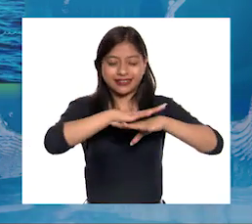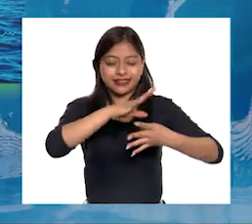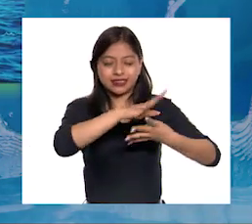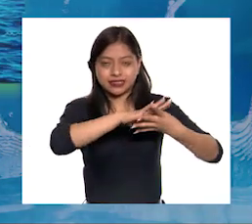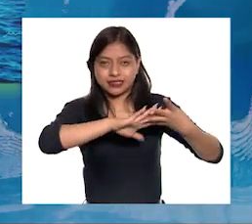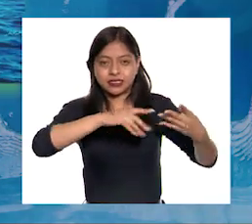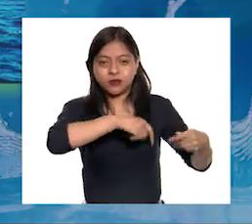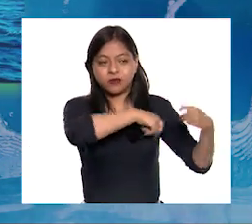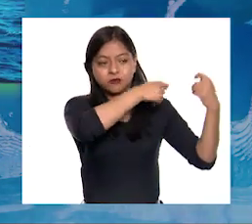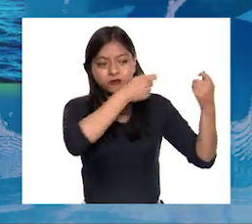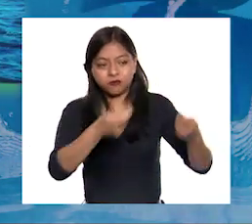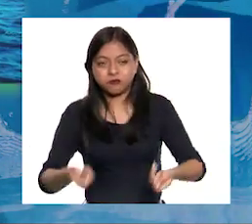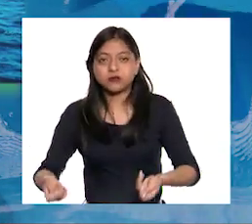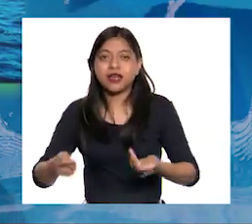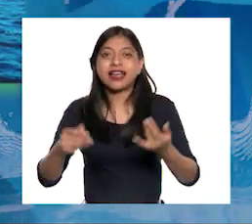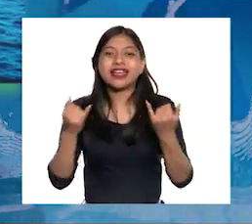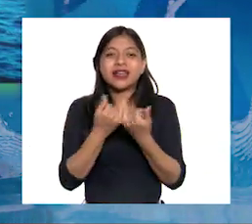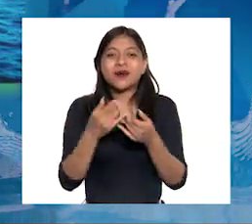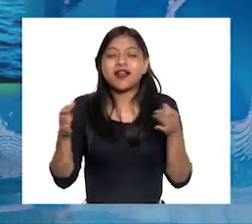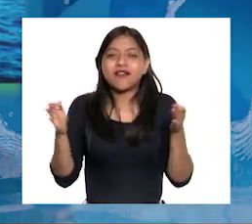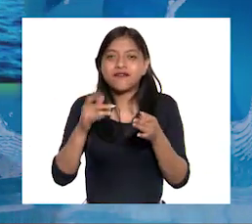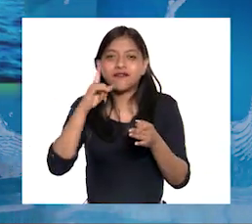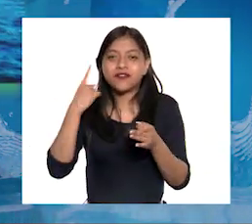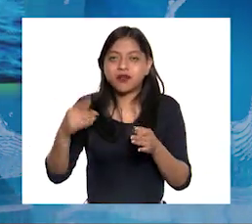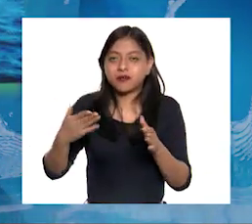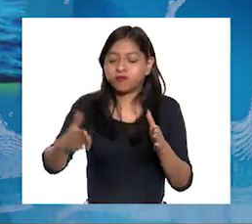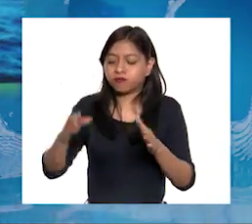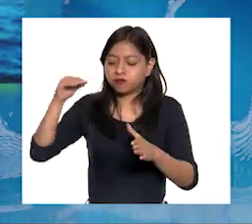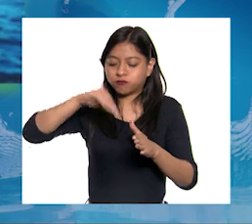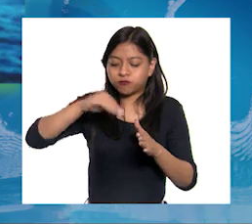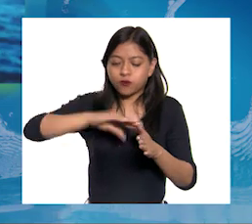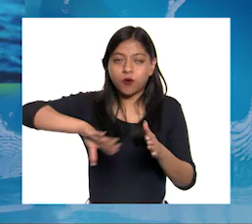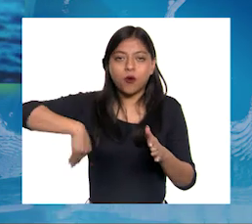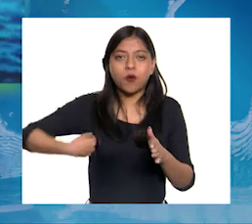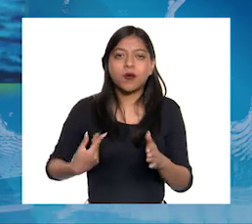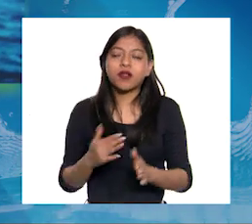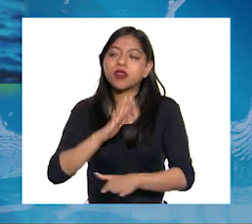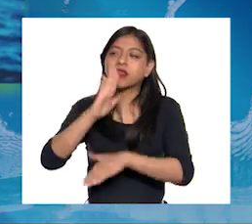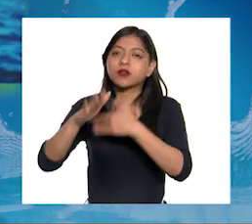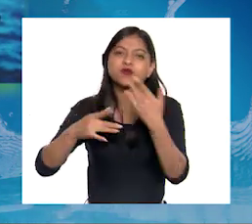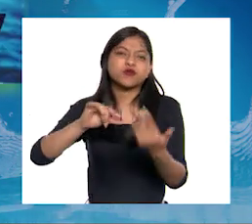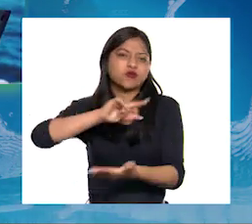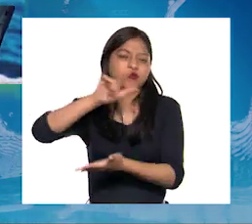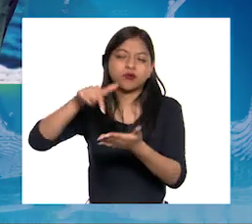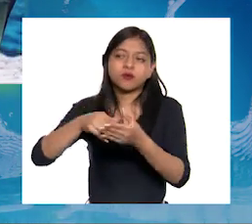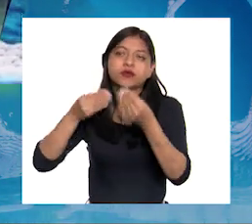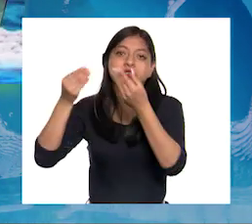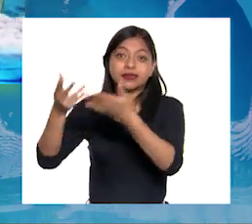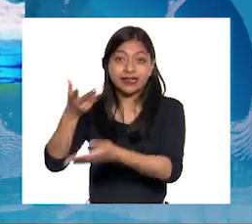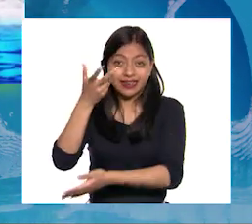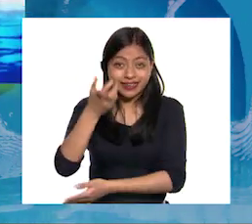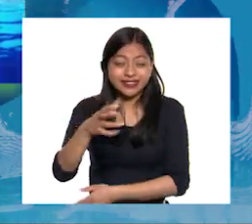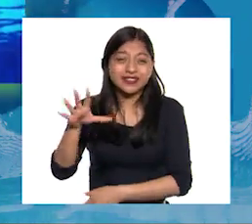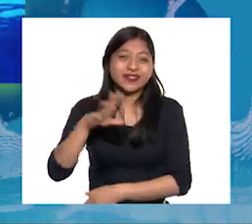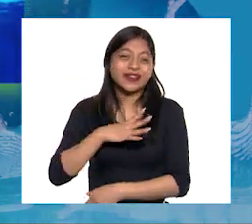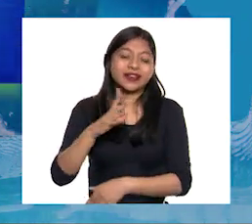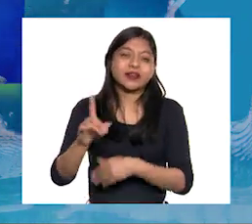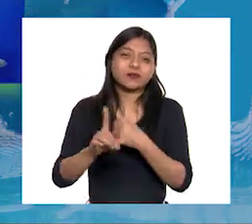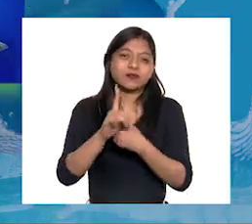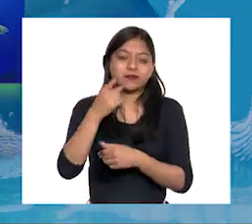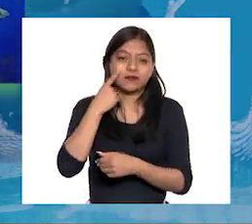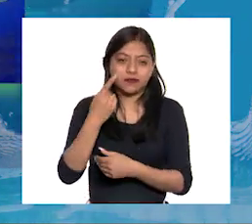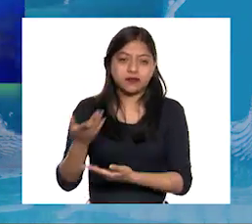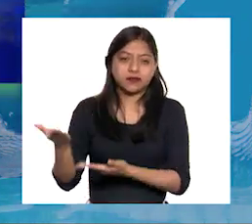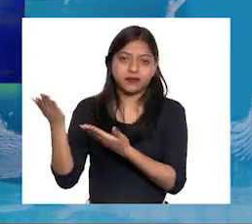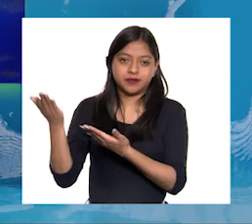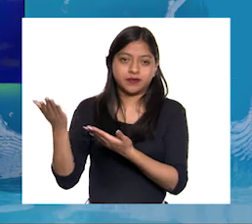congeladores para almacenamiento y transportación Este tipo de pesca tiene ciertas desventajas Pues algunas de las redes que utilizan